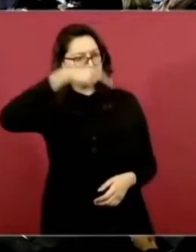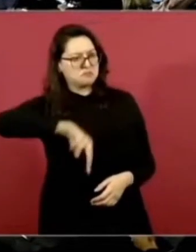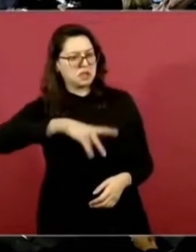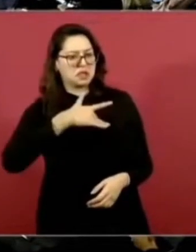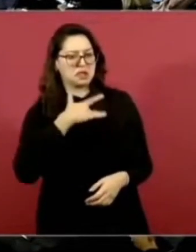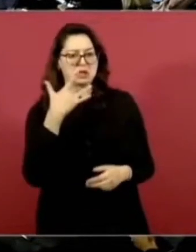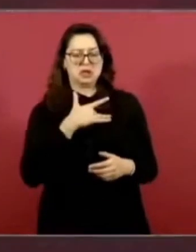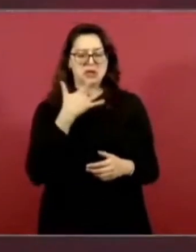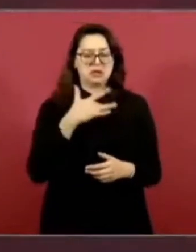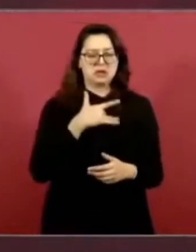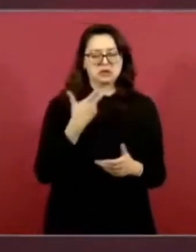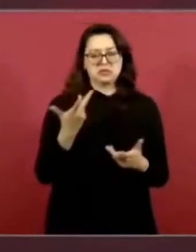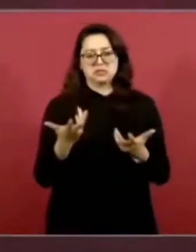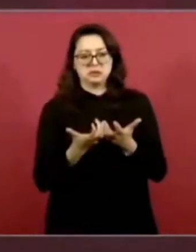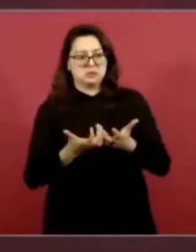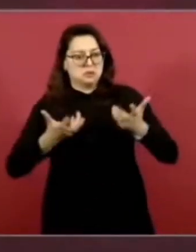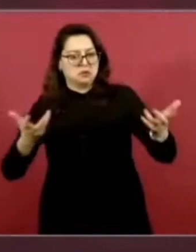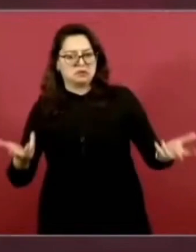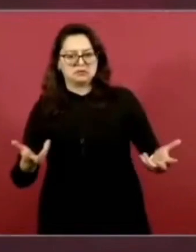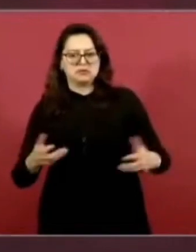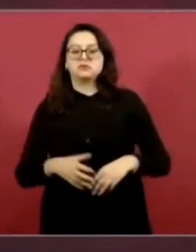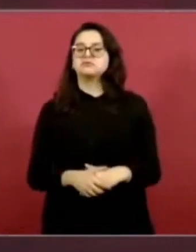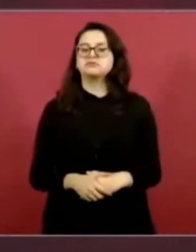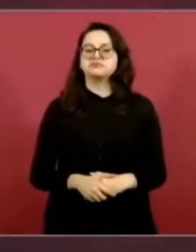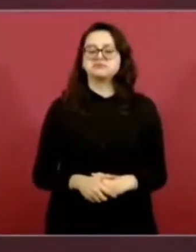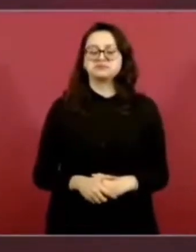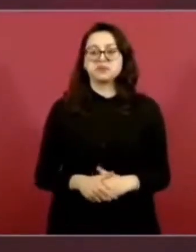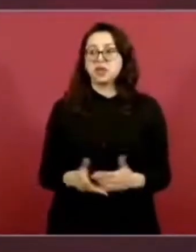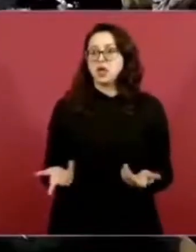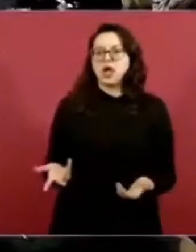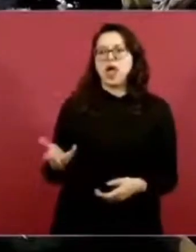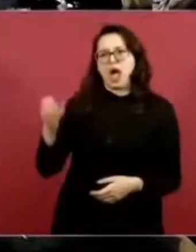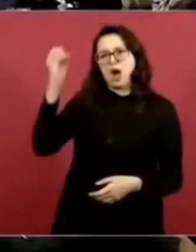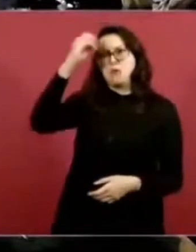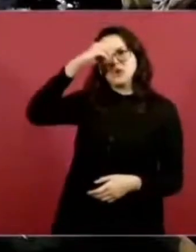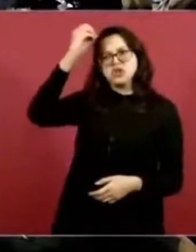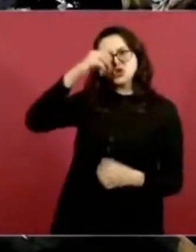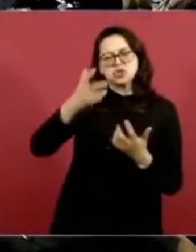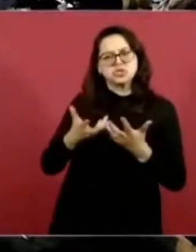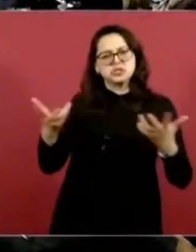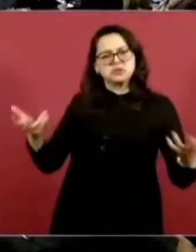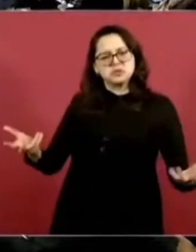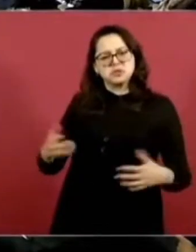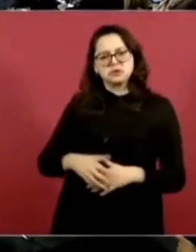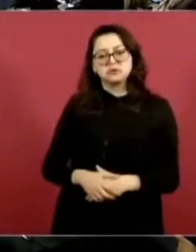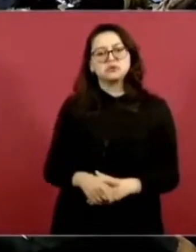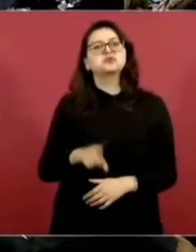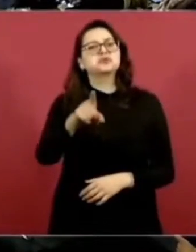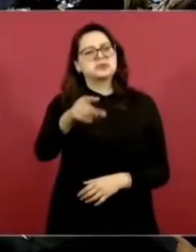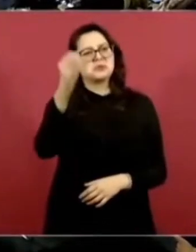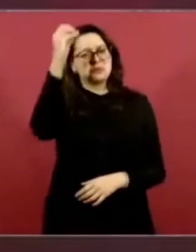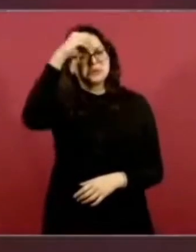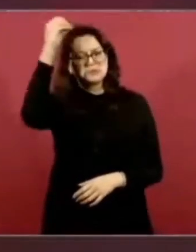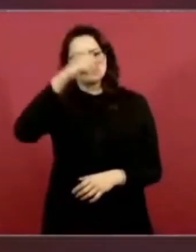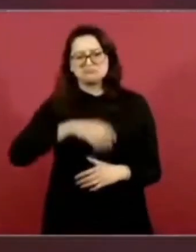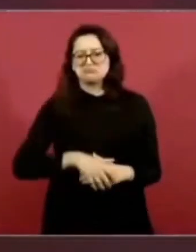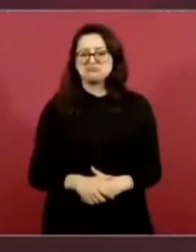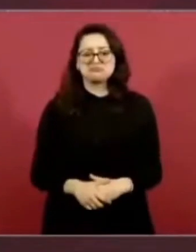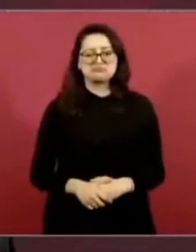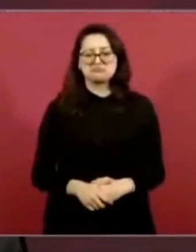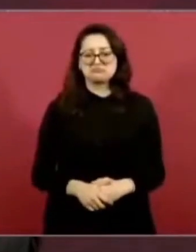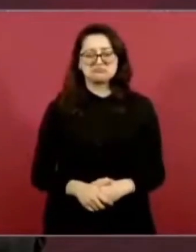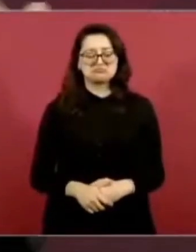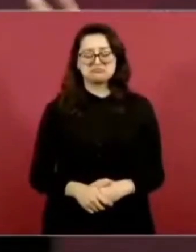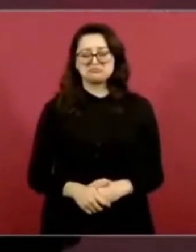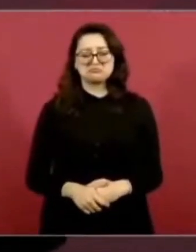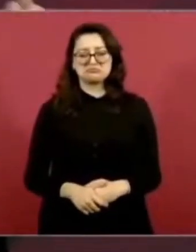no la dividió. Al parecer están divididos en opiniones sobre el triunfo. no, no, Quiero saber su opinión sobre esto. No. Yo